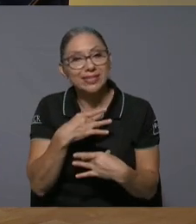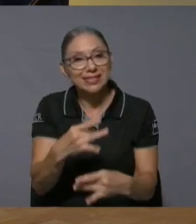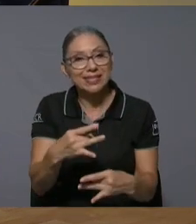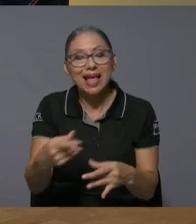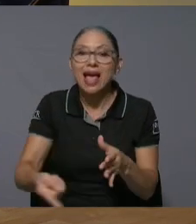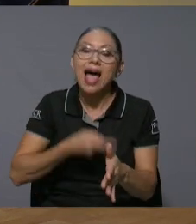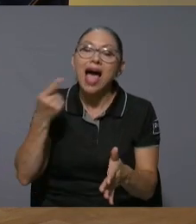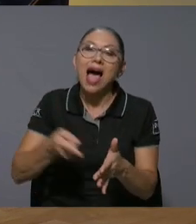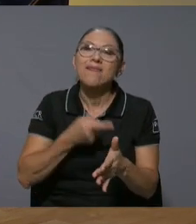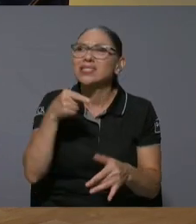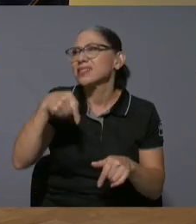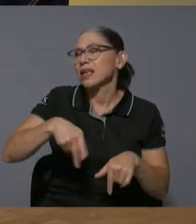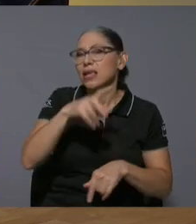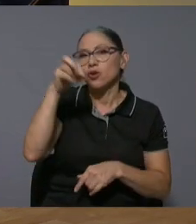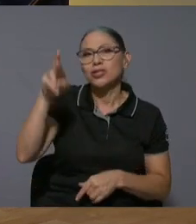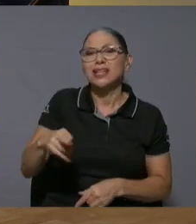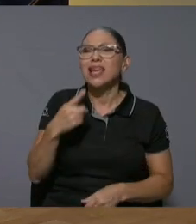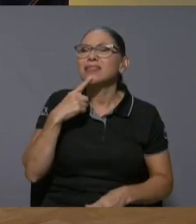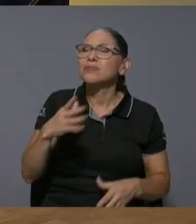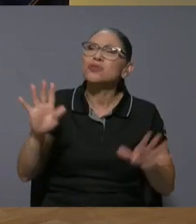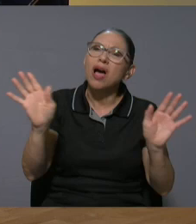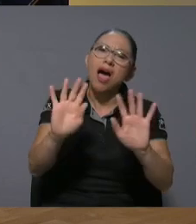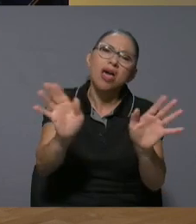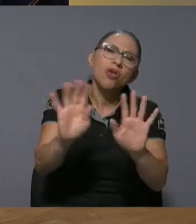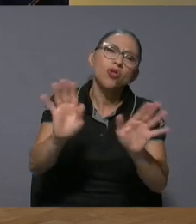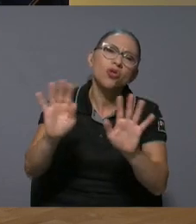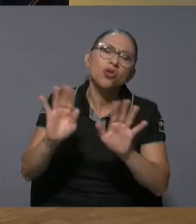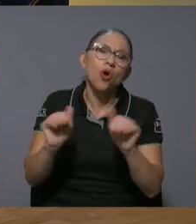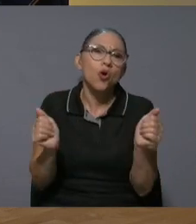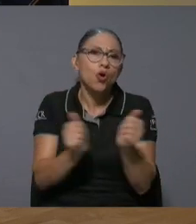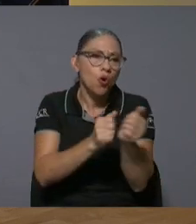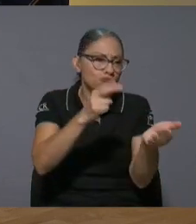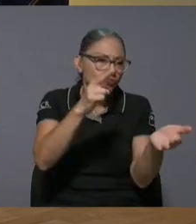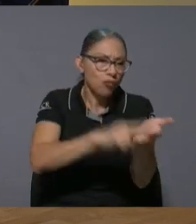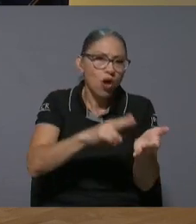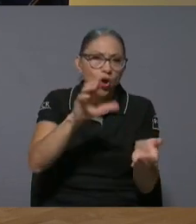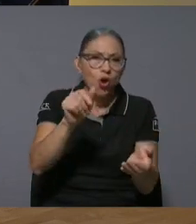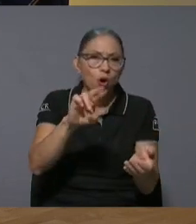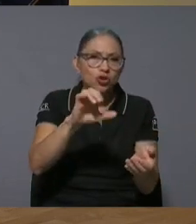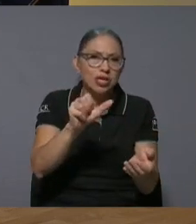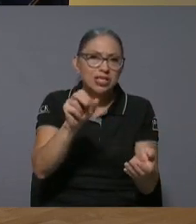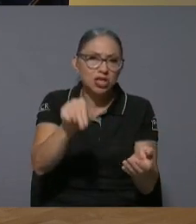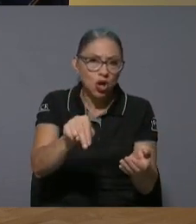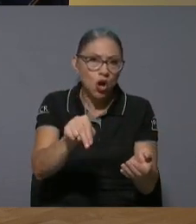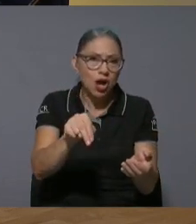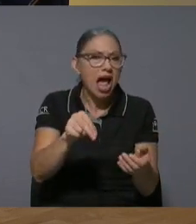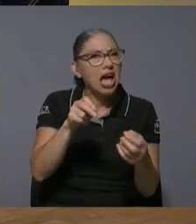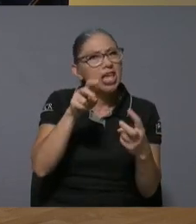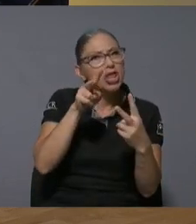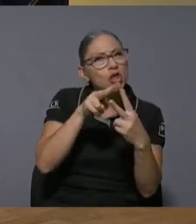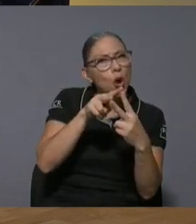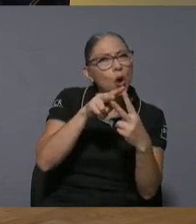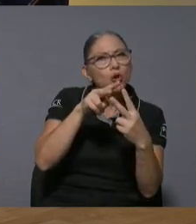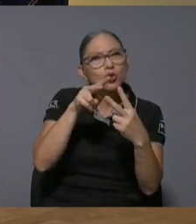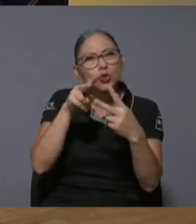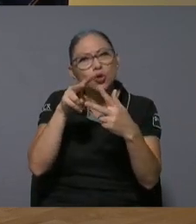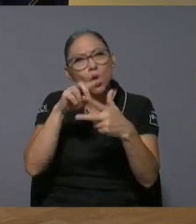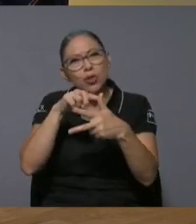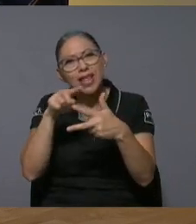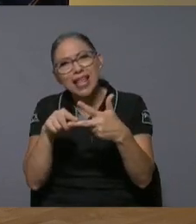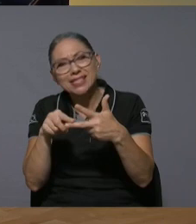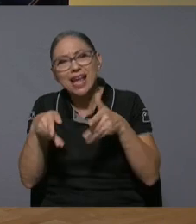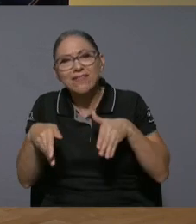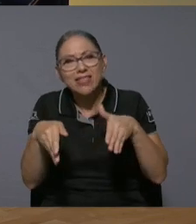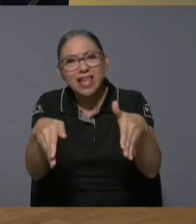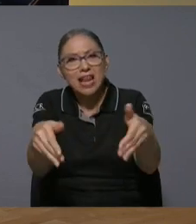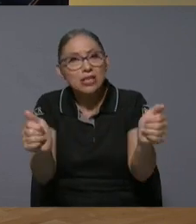Rica nosotros decimos no es que concesionables hay 2 o 3 carreteras con buen tráfico y yo no lo veo de esa manera hay carreteras que requieren por